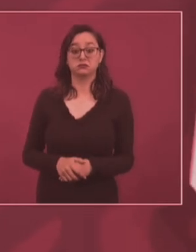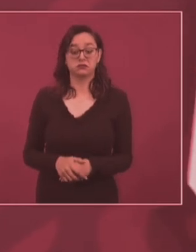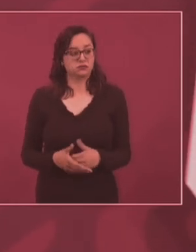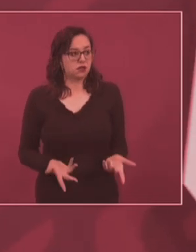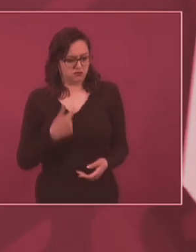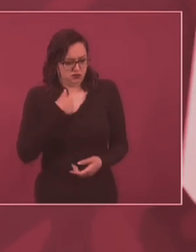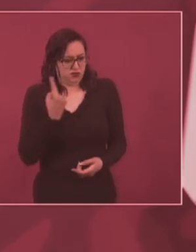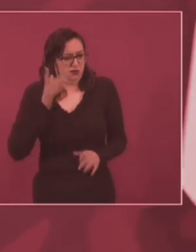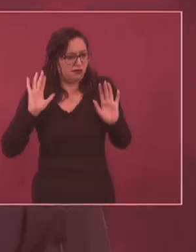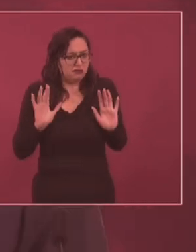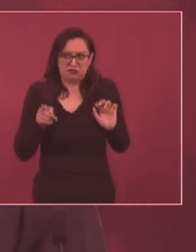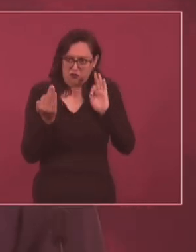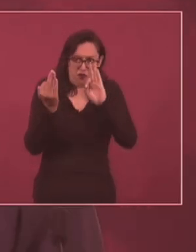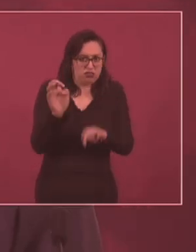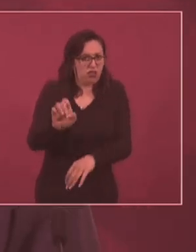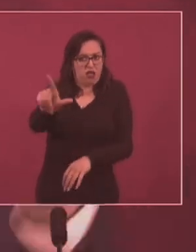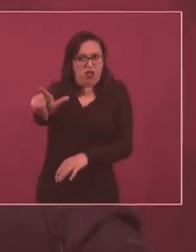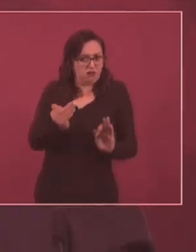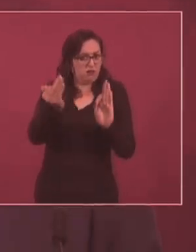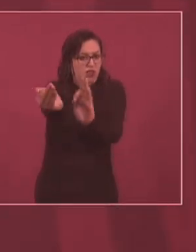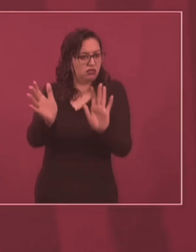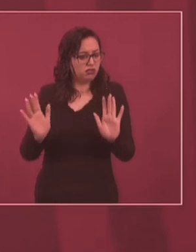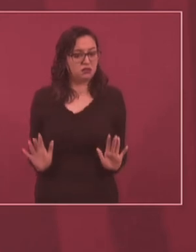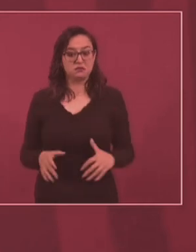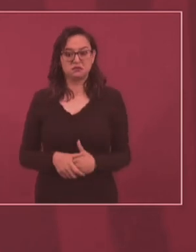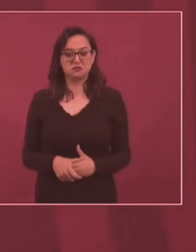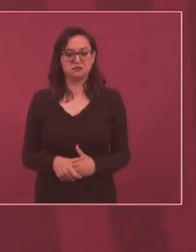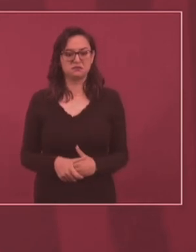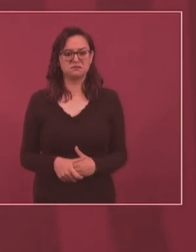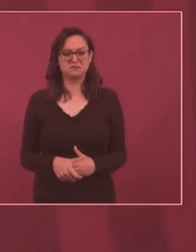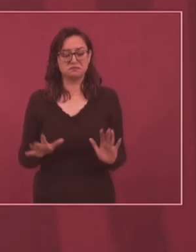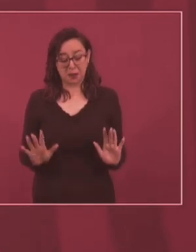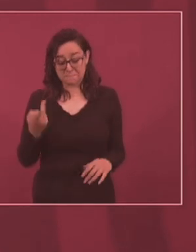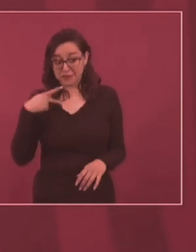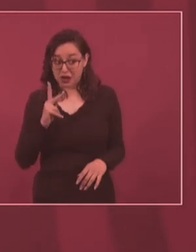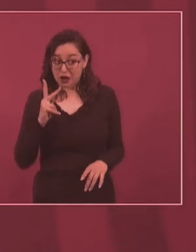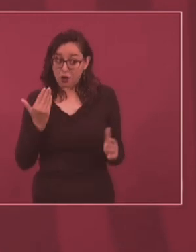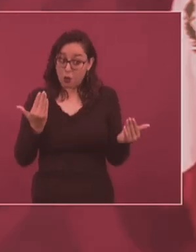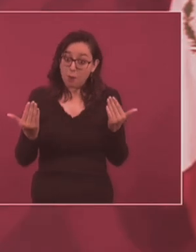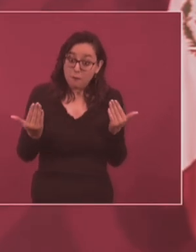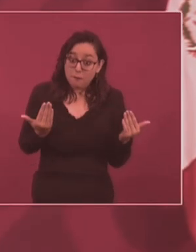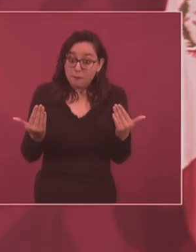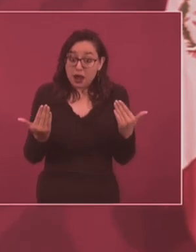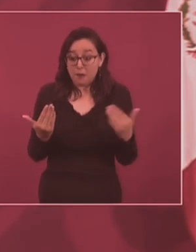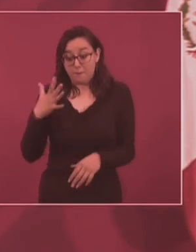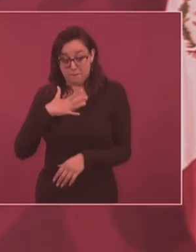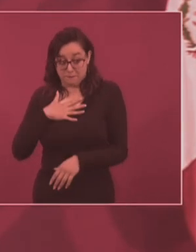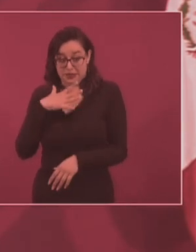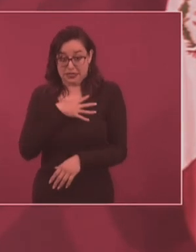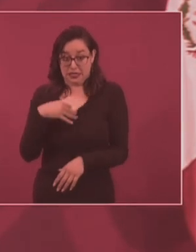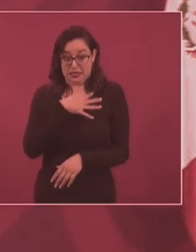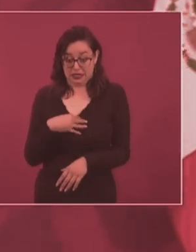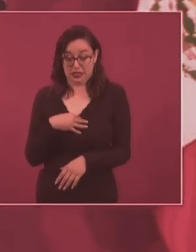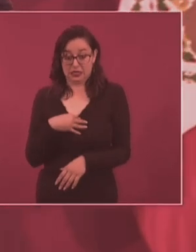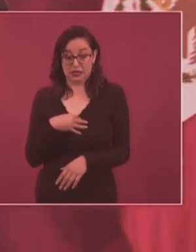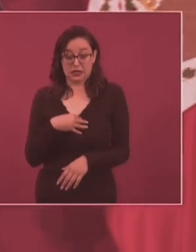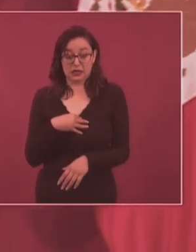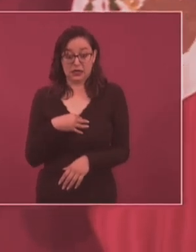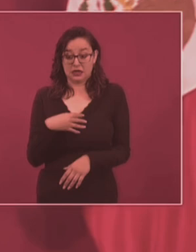de pedírsela a él. Pero yo podría decirle que mi hijo, en comparación a